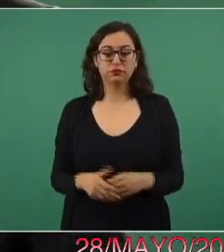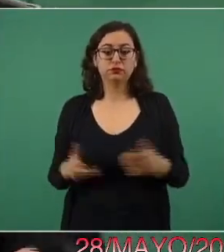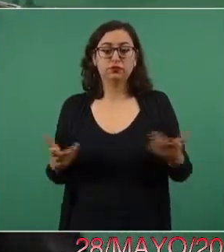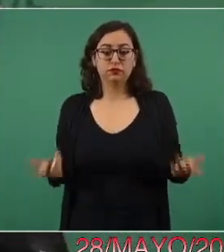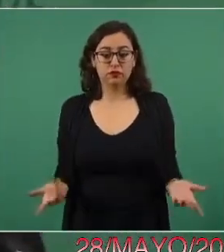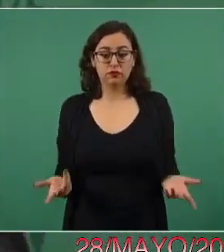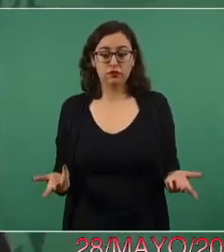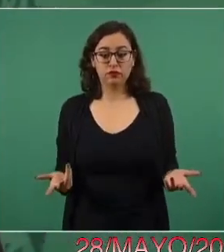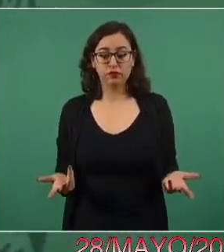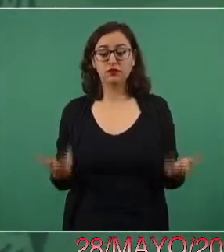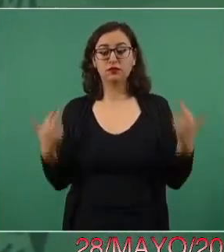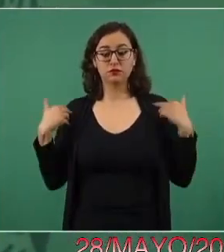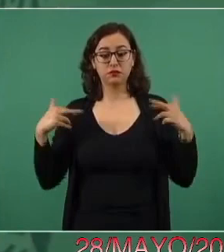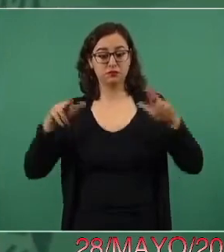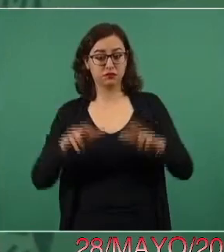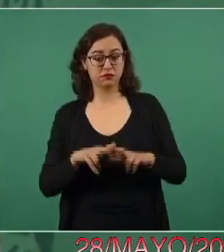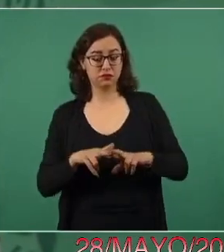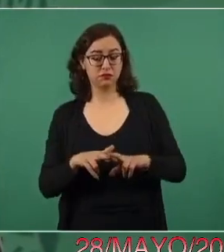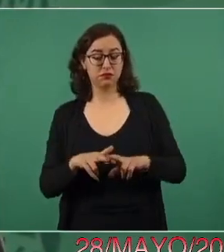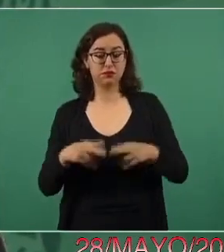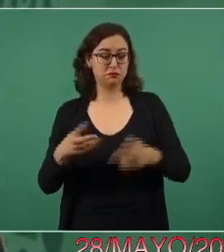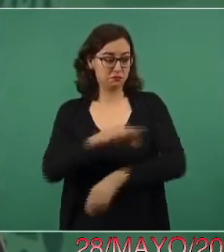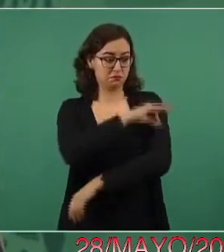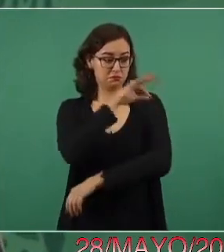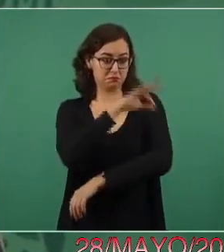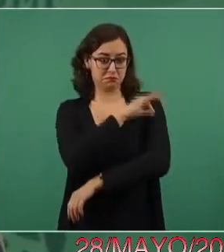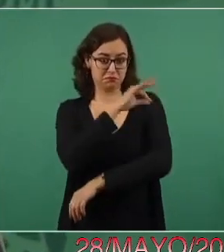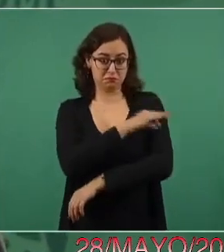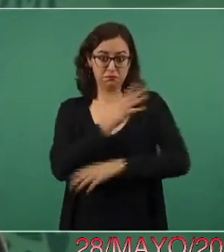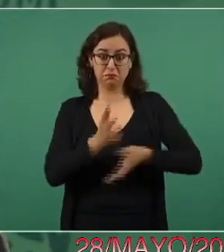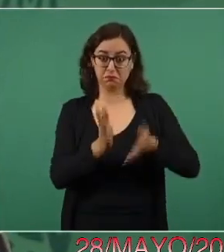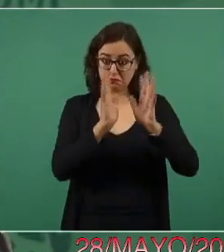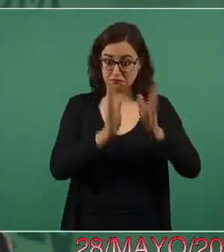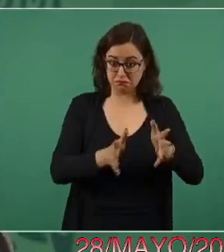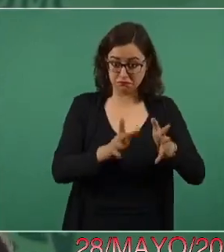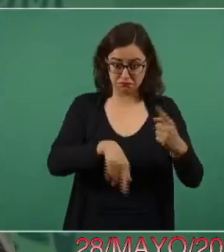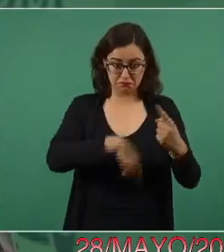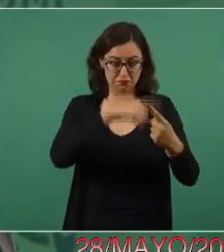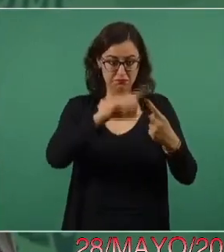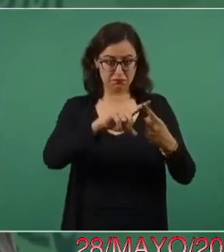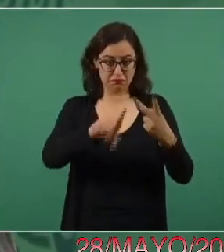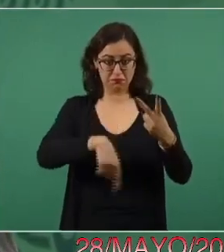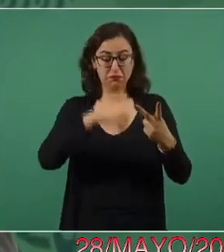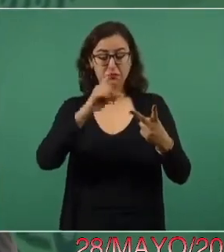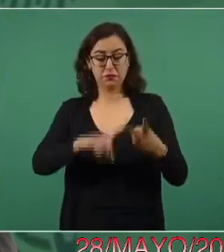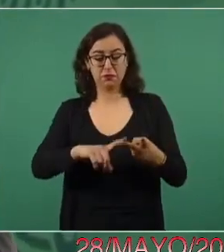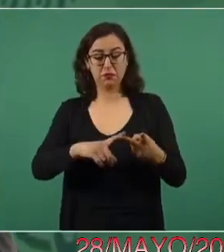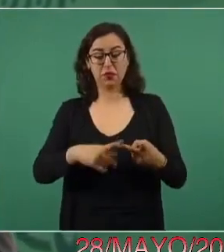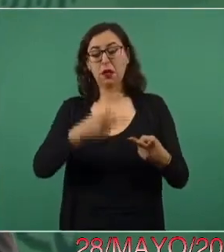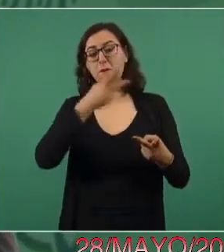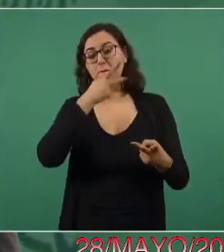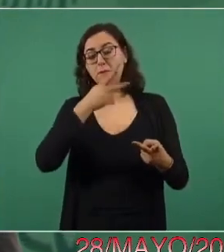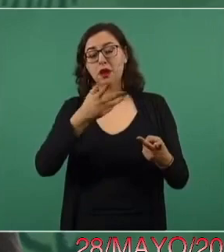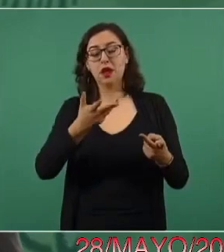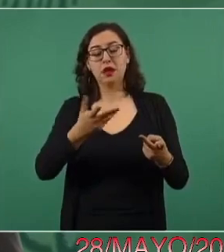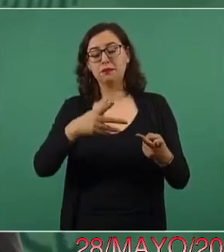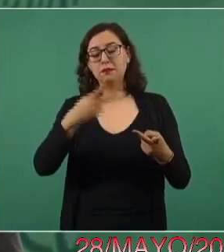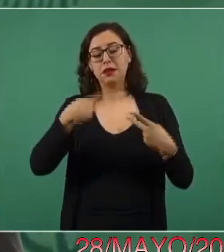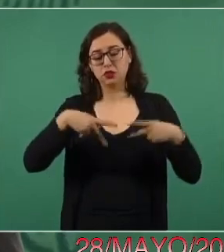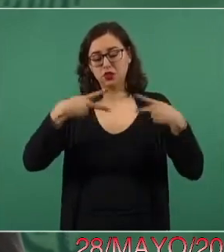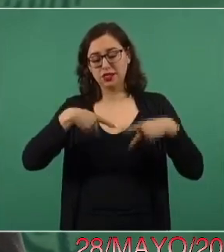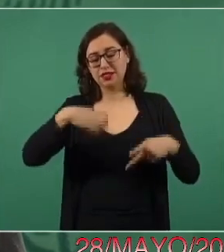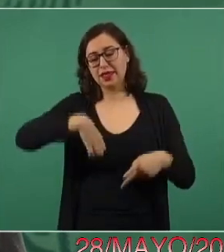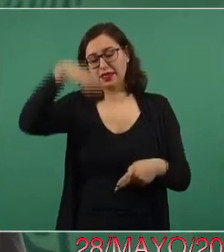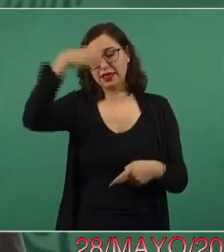la vacunación a maestros, si ya tenemos vacunados a adultos mayores de 60 años,